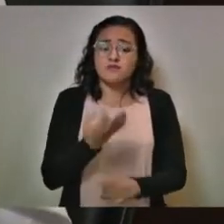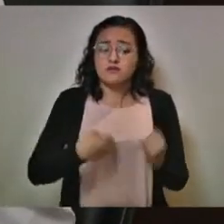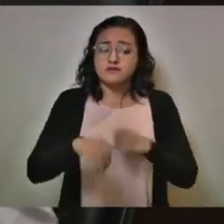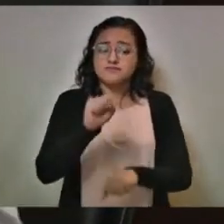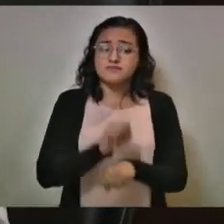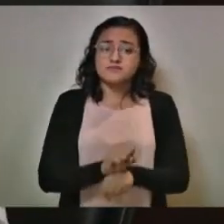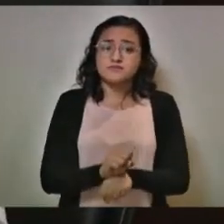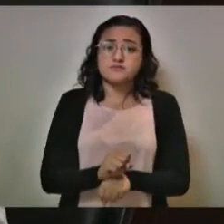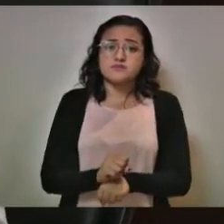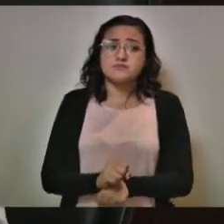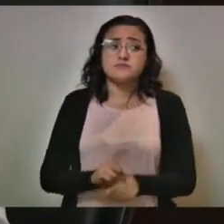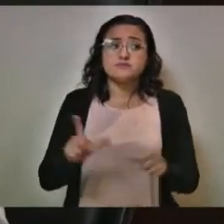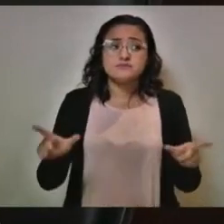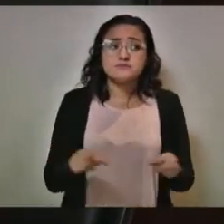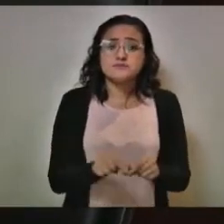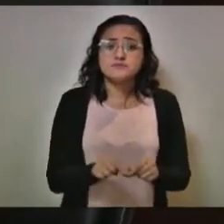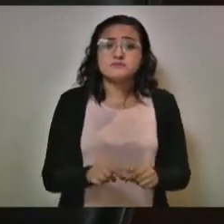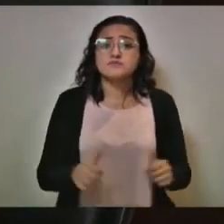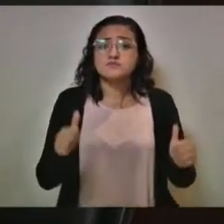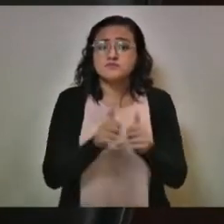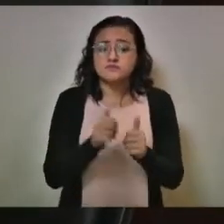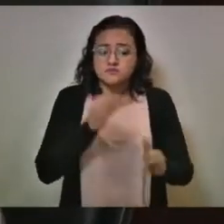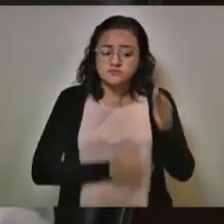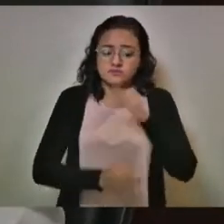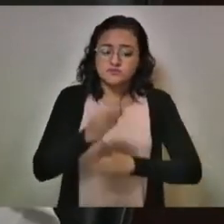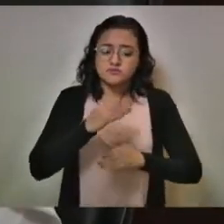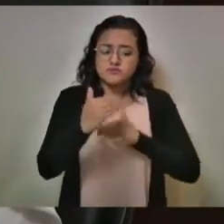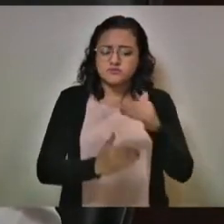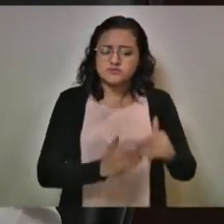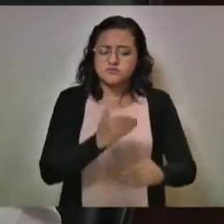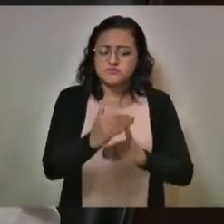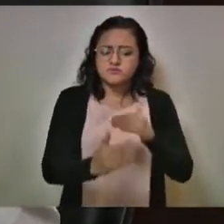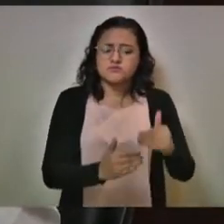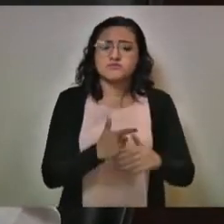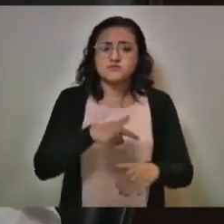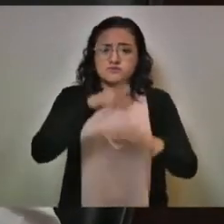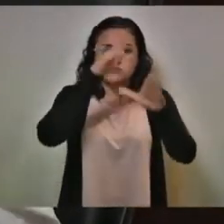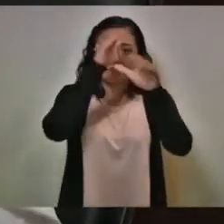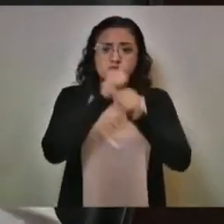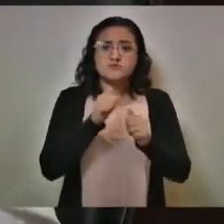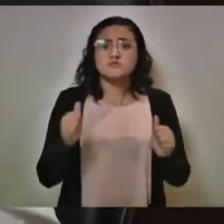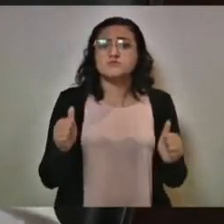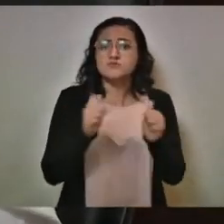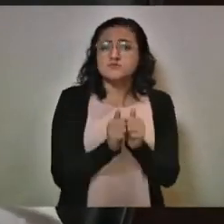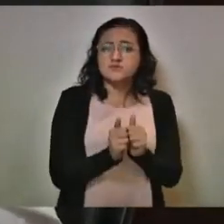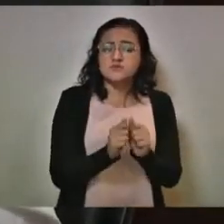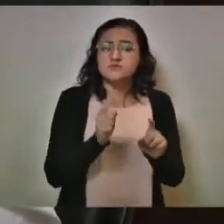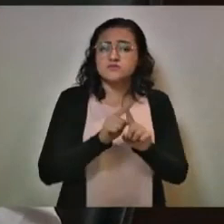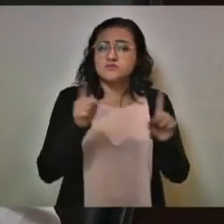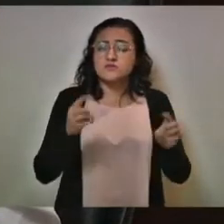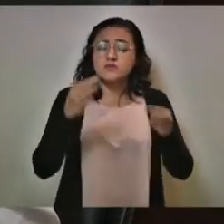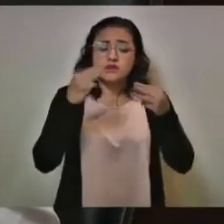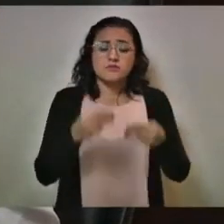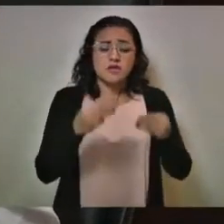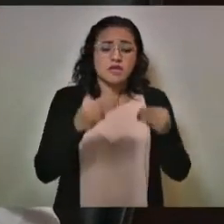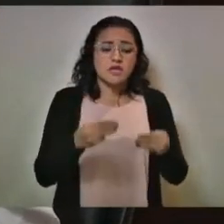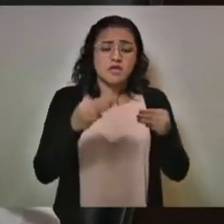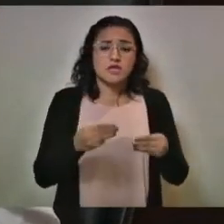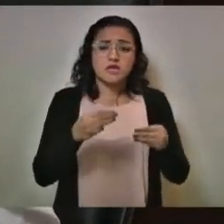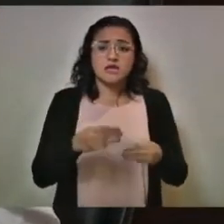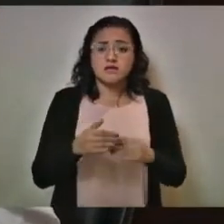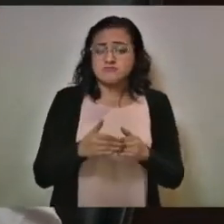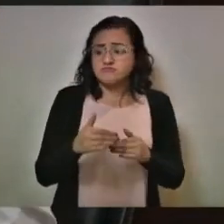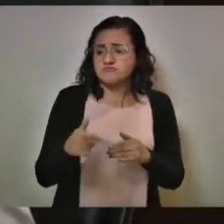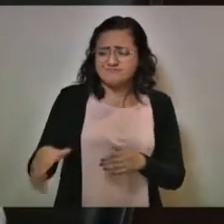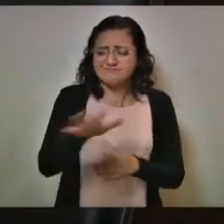se concluyó con todo el proceso acordado con los distintos mercados de